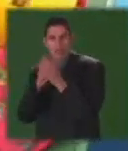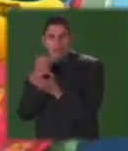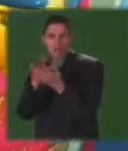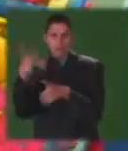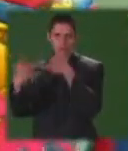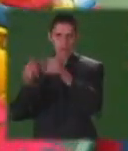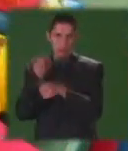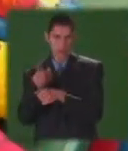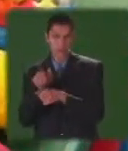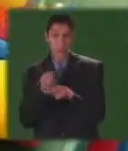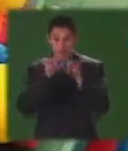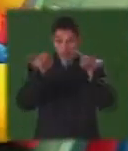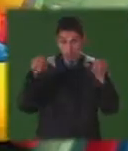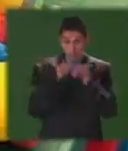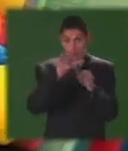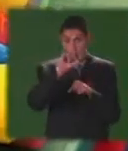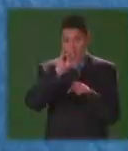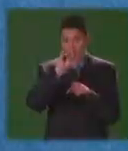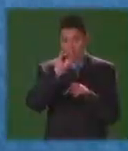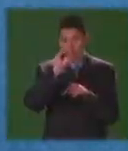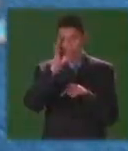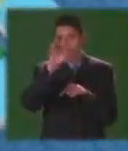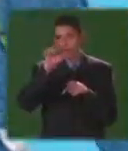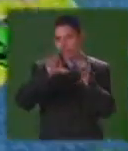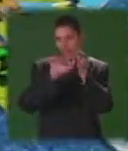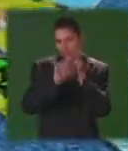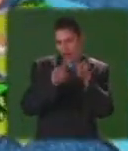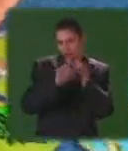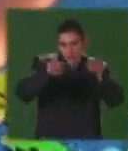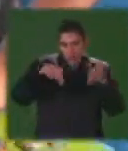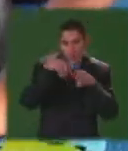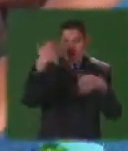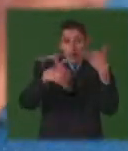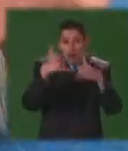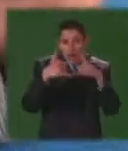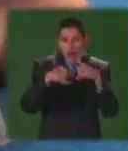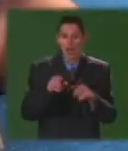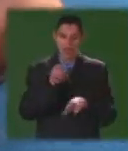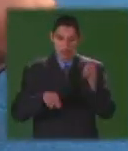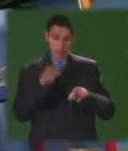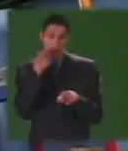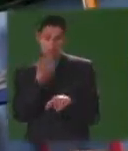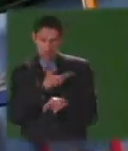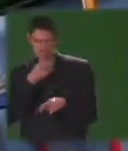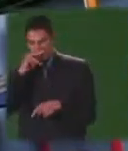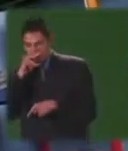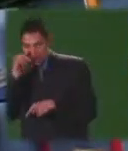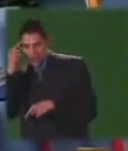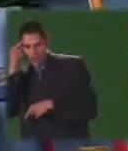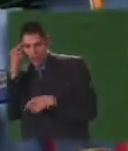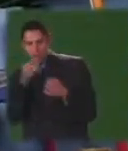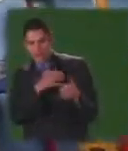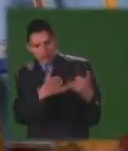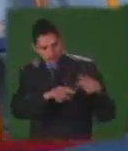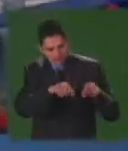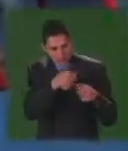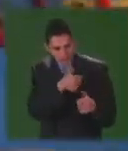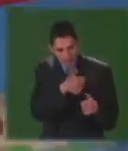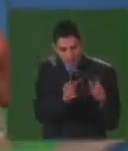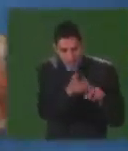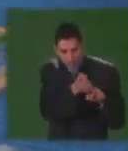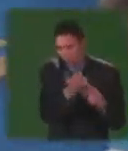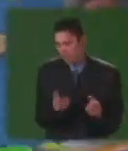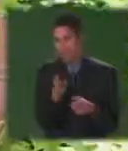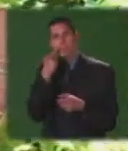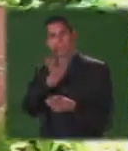se hizo la ludoteca para la población infantil en general algunos de los padres de los niños con discapacidad crean la fundación Vida, Corazón y